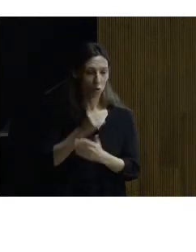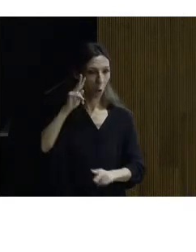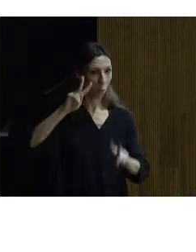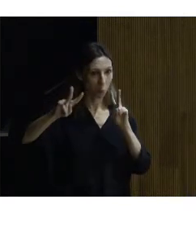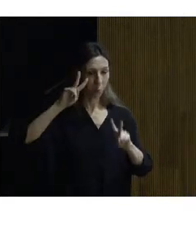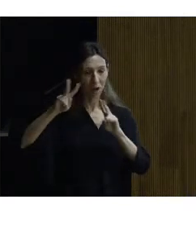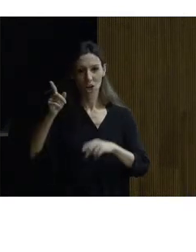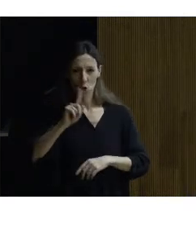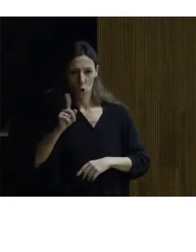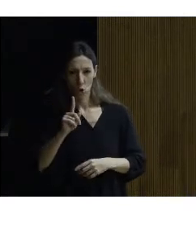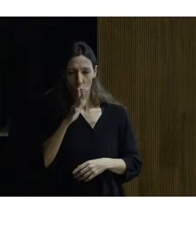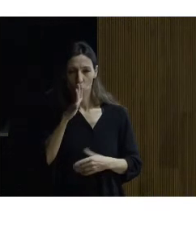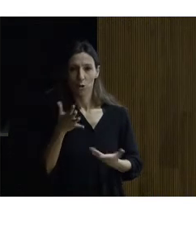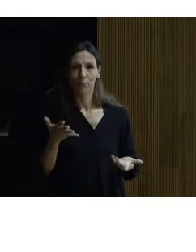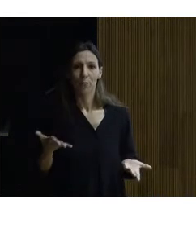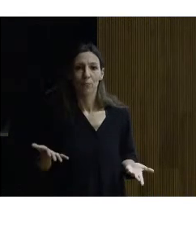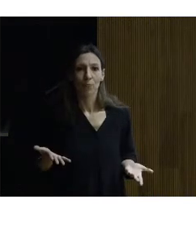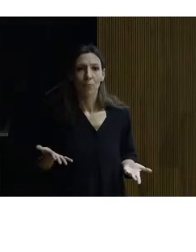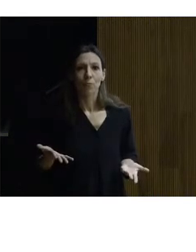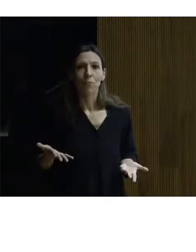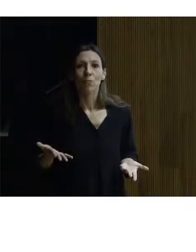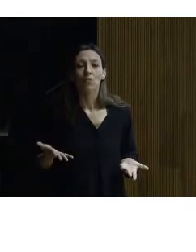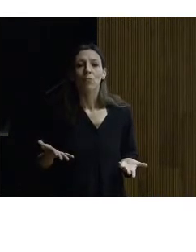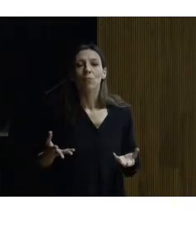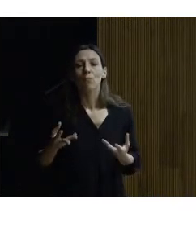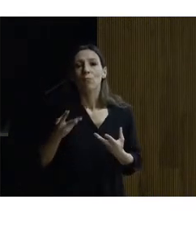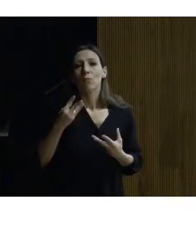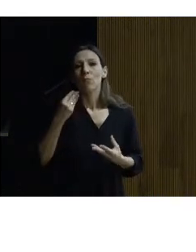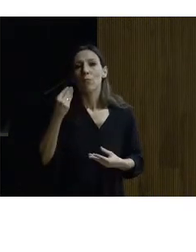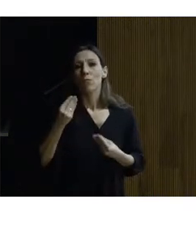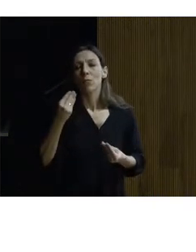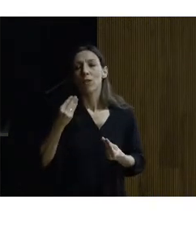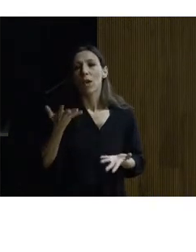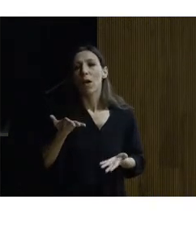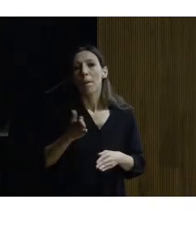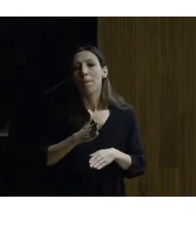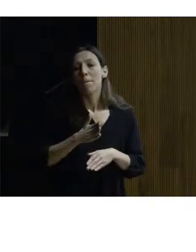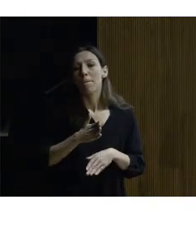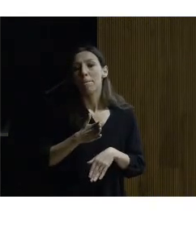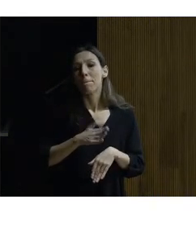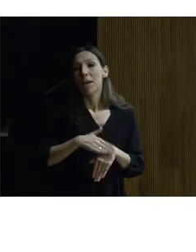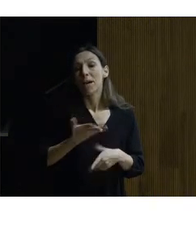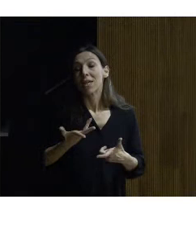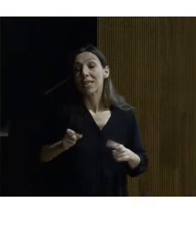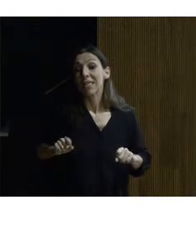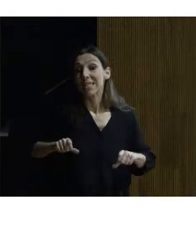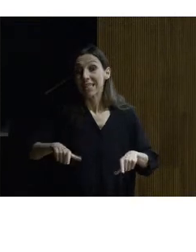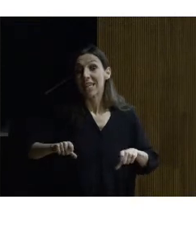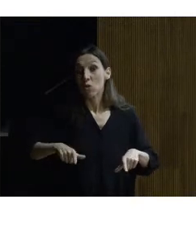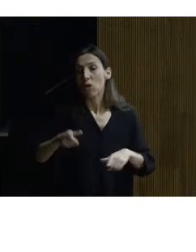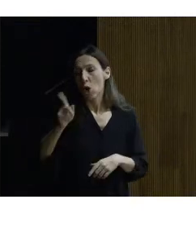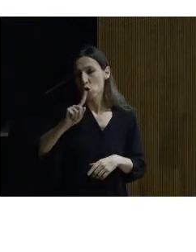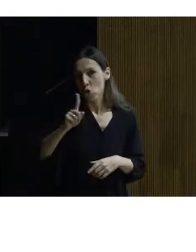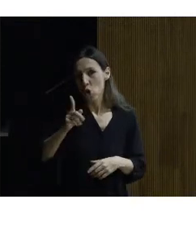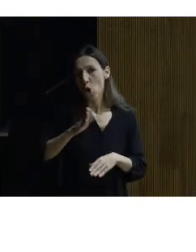sencillamente porque no estaba pensada para su utilización con una silla de ruedas sino con literas